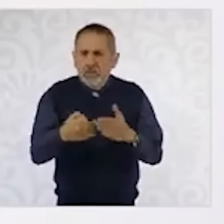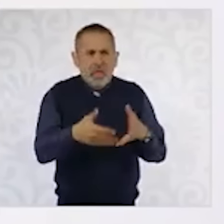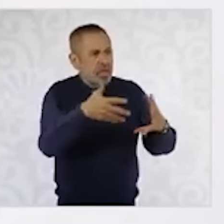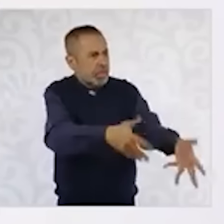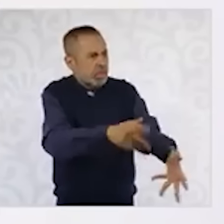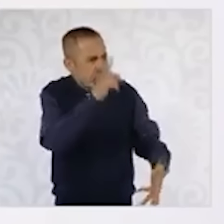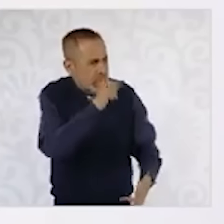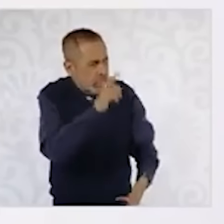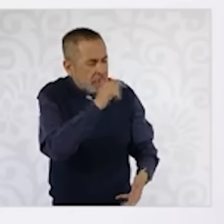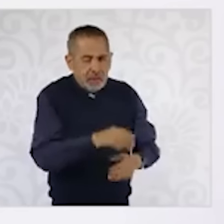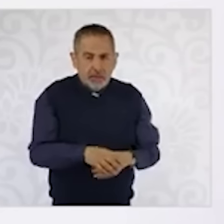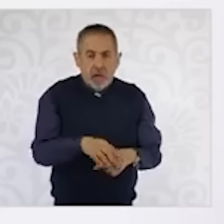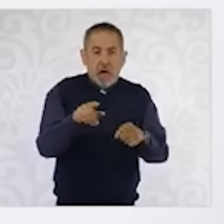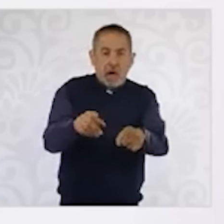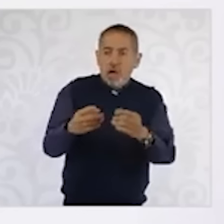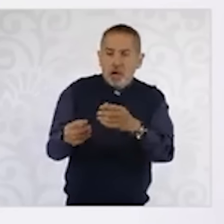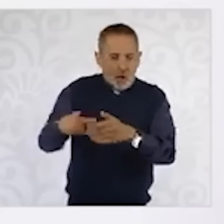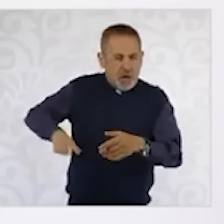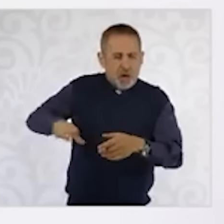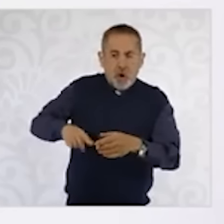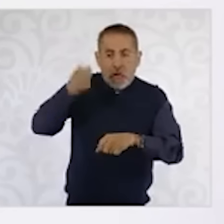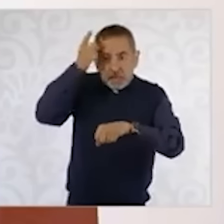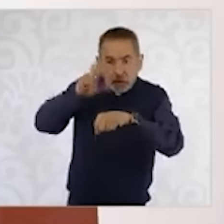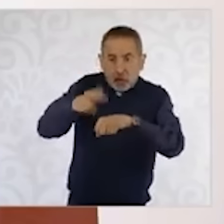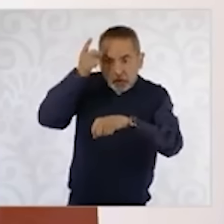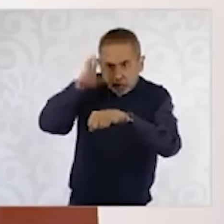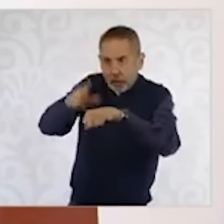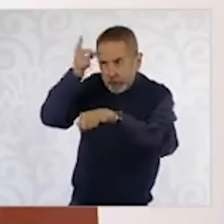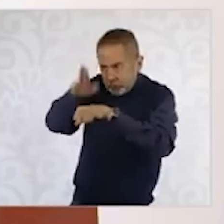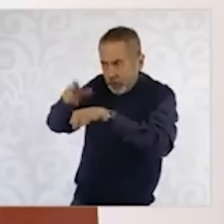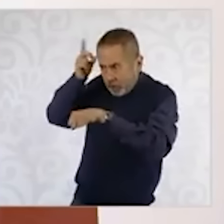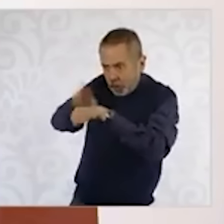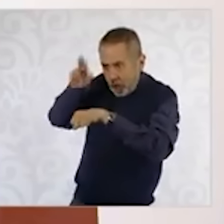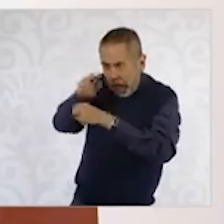directores generales directores generales adjuntos bla, bla, bla cuando